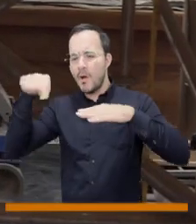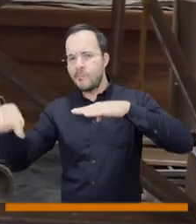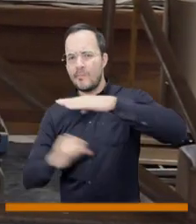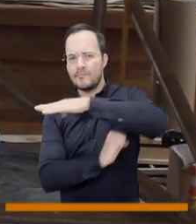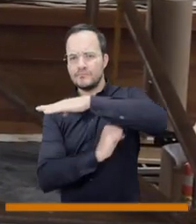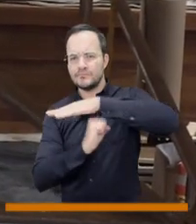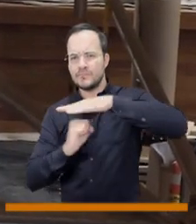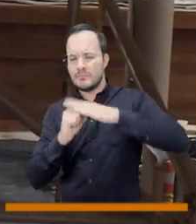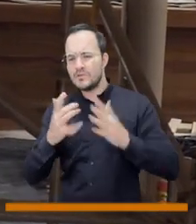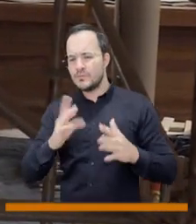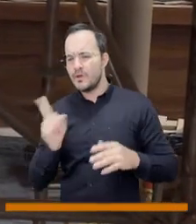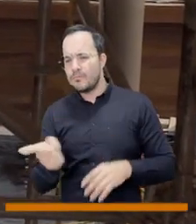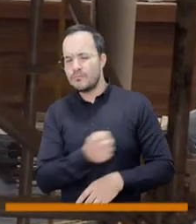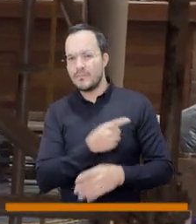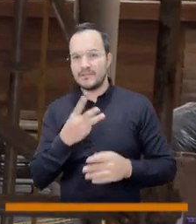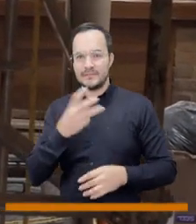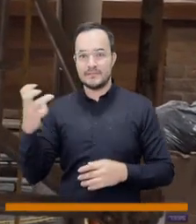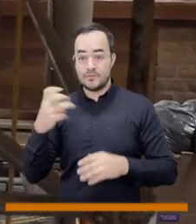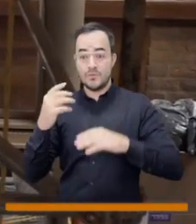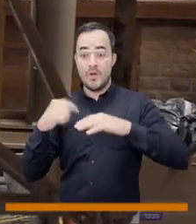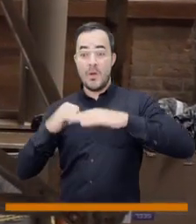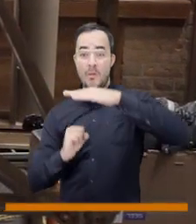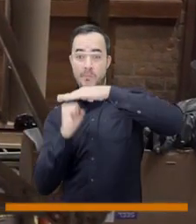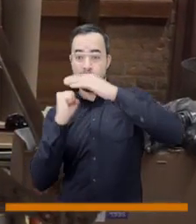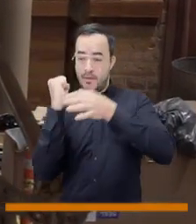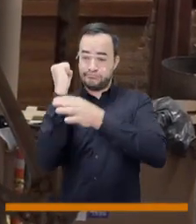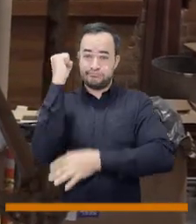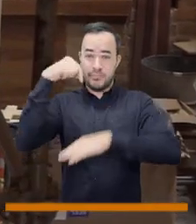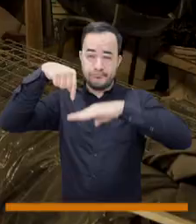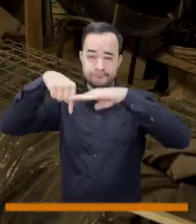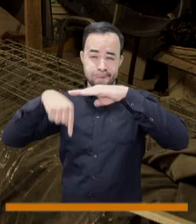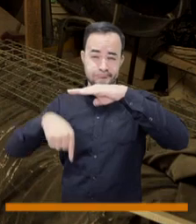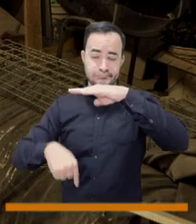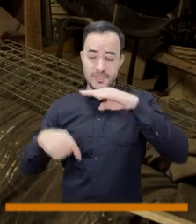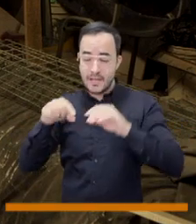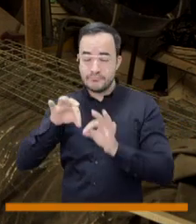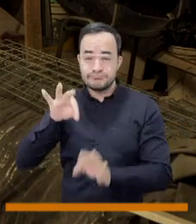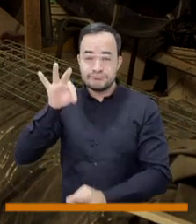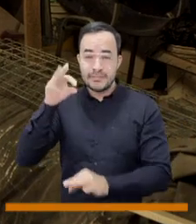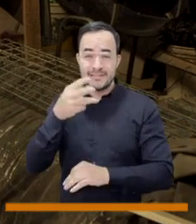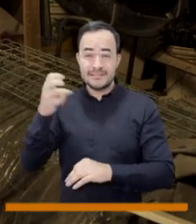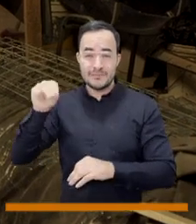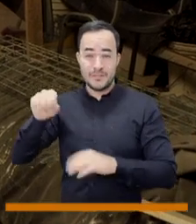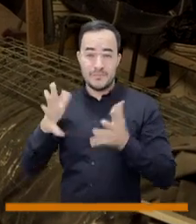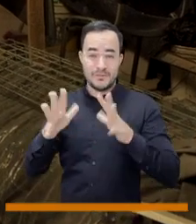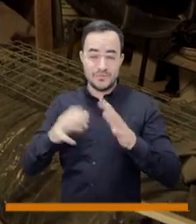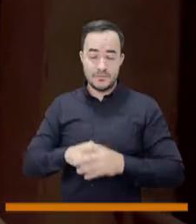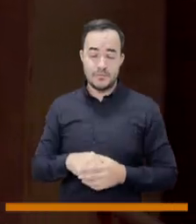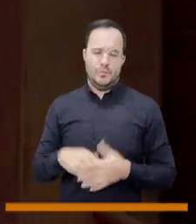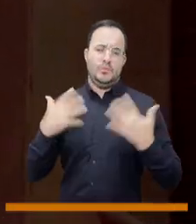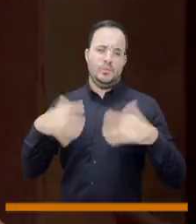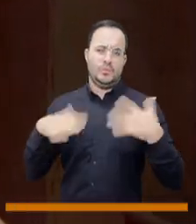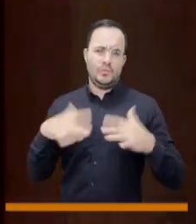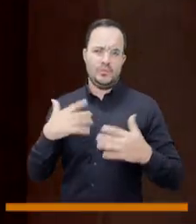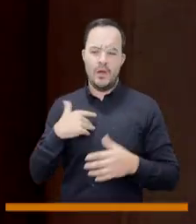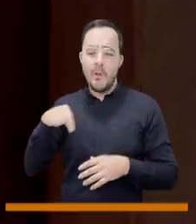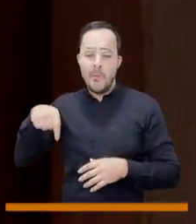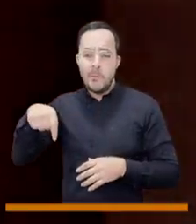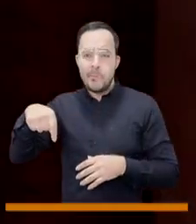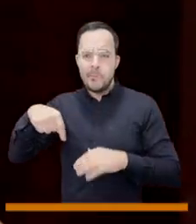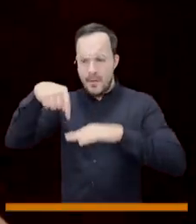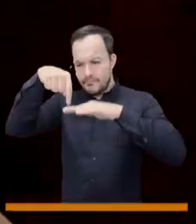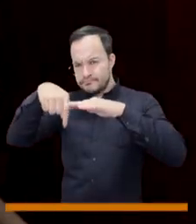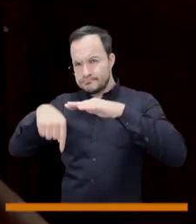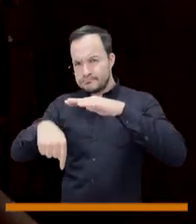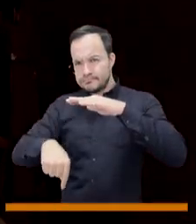de concreto que bajan hasta 9 metros de profundidad que tuvo el cuidado de no ir a romper un gran hallazgo que encontramos acá que es un